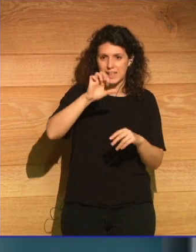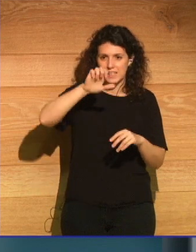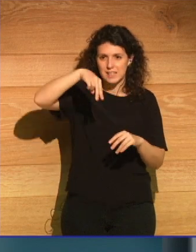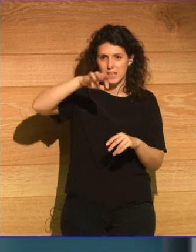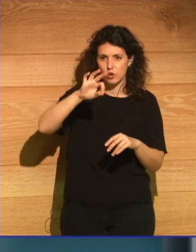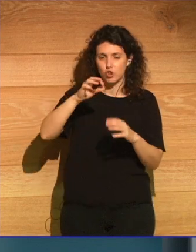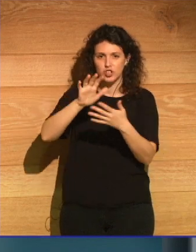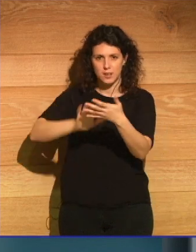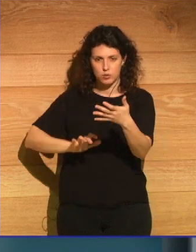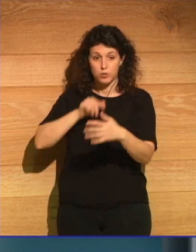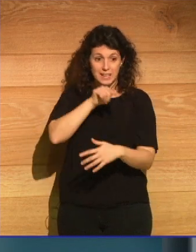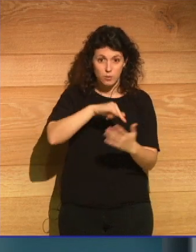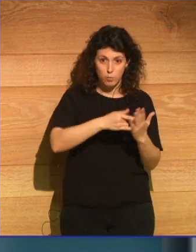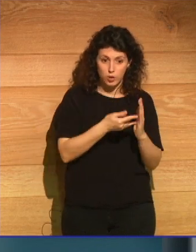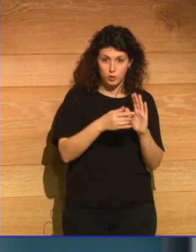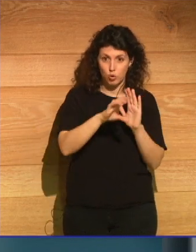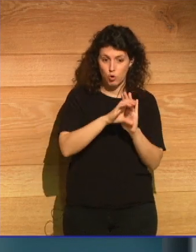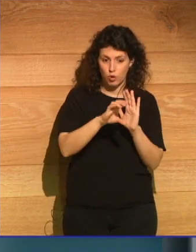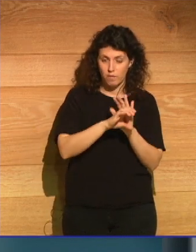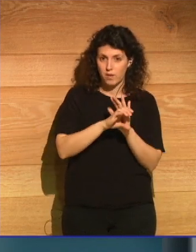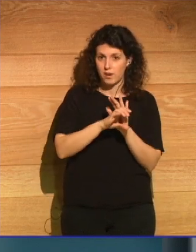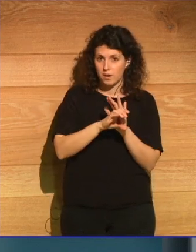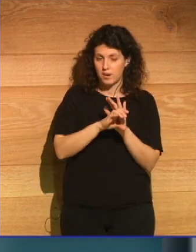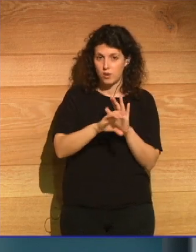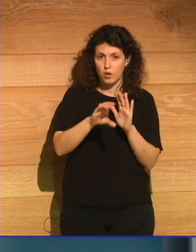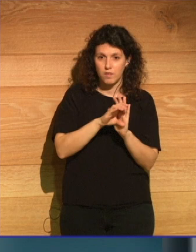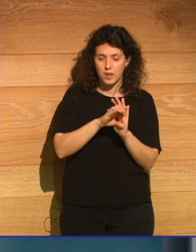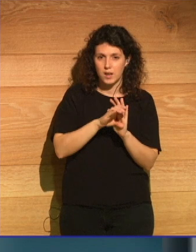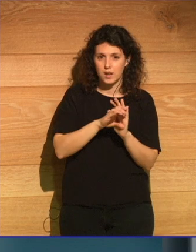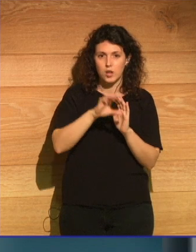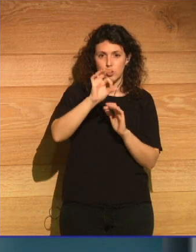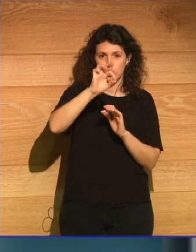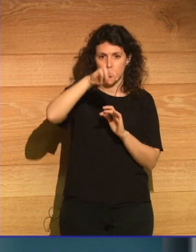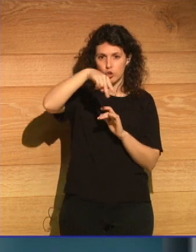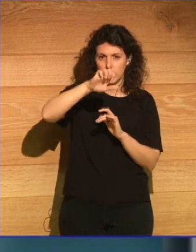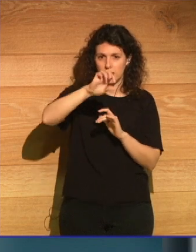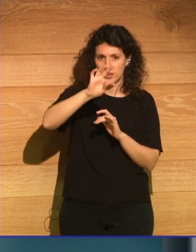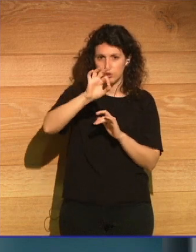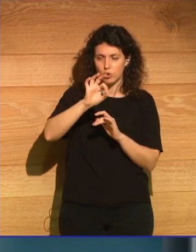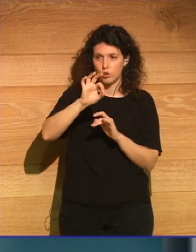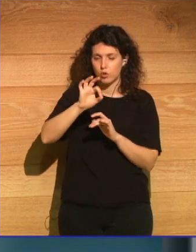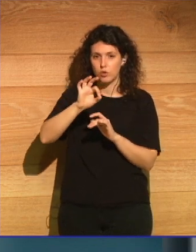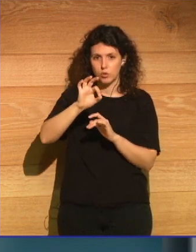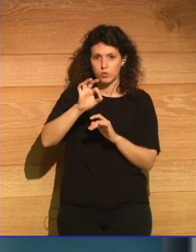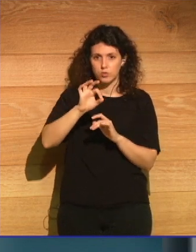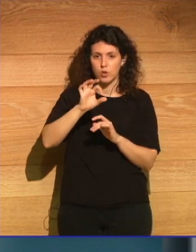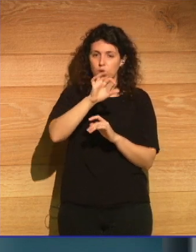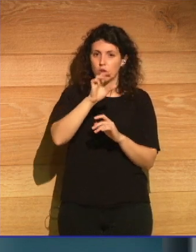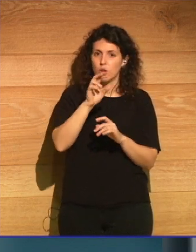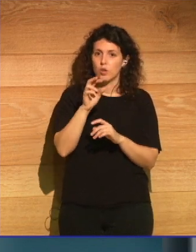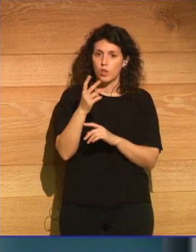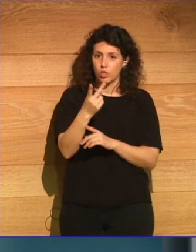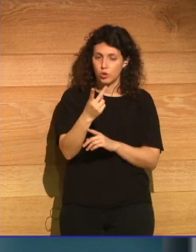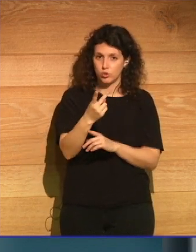Es un proyecto que codifica un par de sonetos que se llama Eufeo y Eurisidio